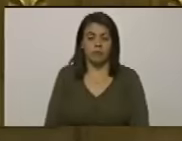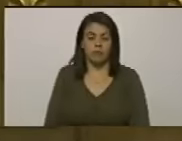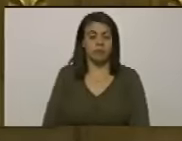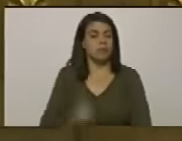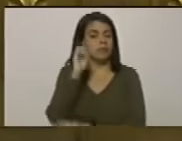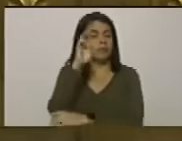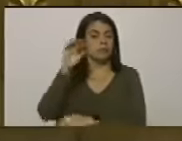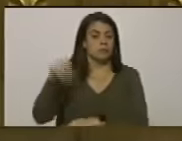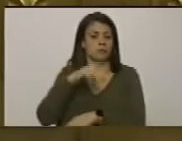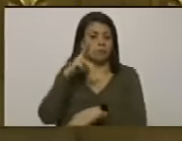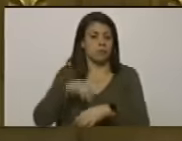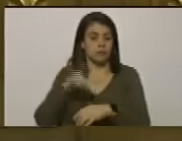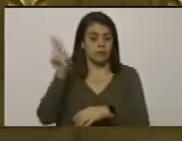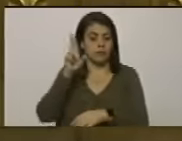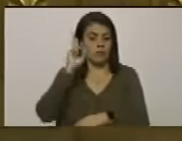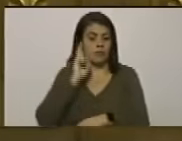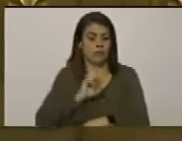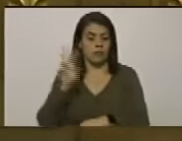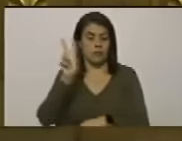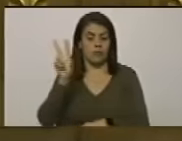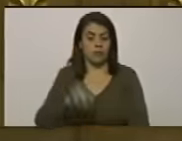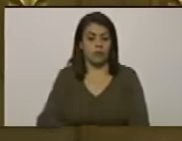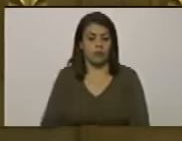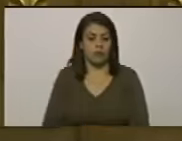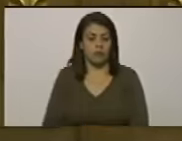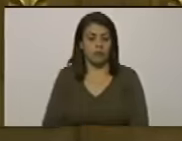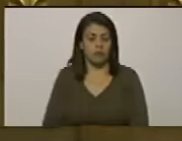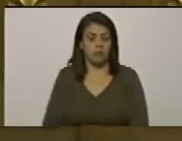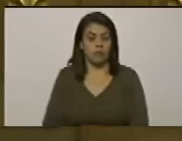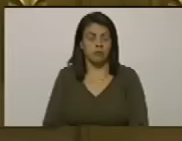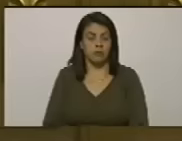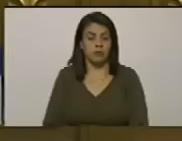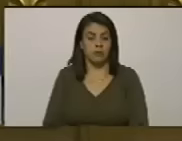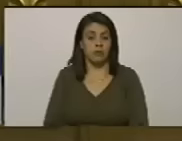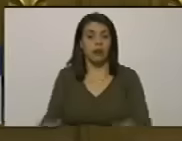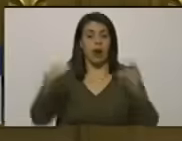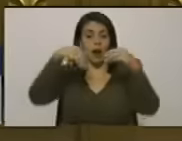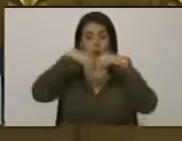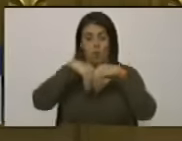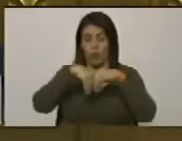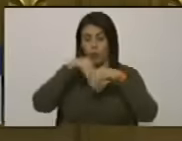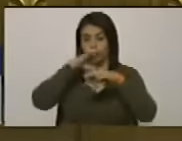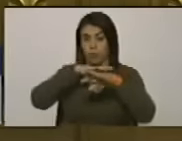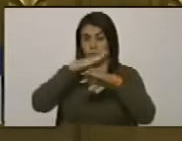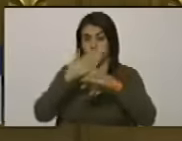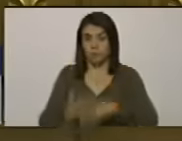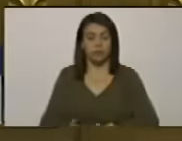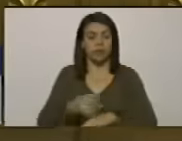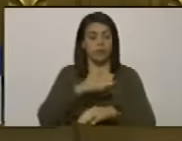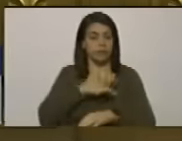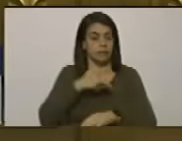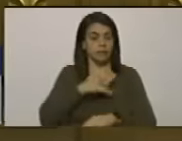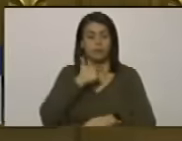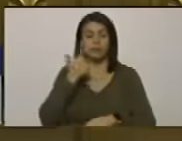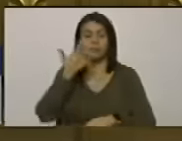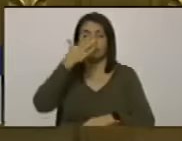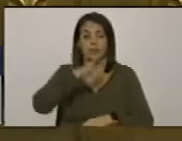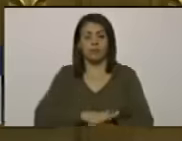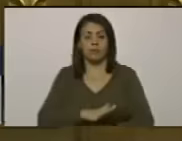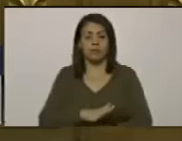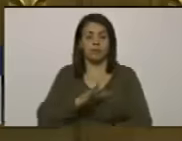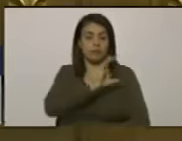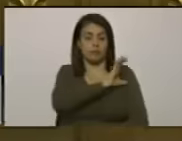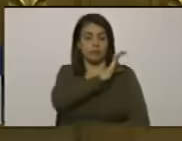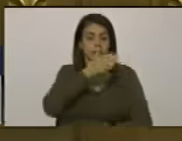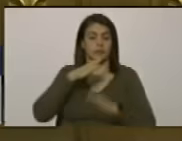Asamblea Nacional de la República Bolivariana de Venezuela acuerdo con motivo al sensible fallecimiento del